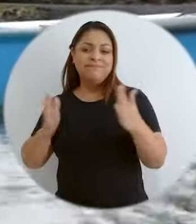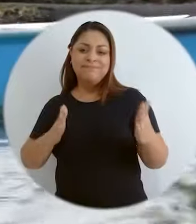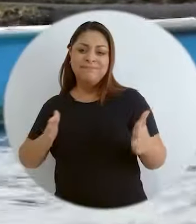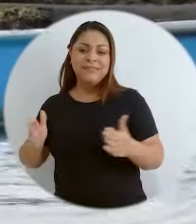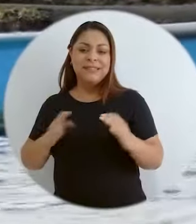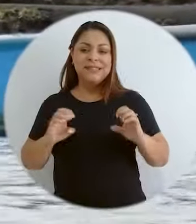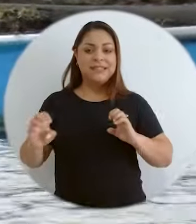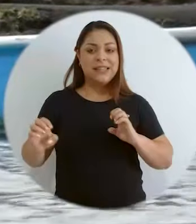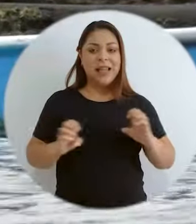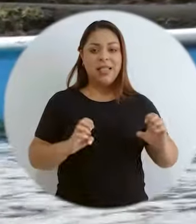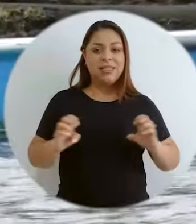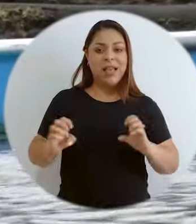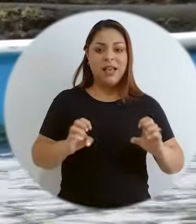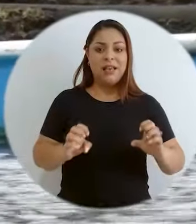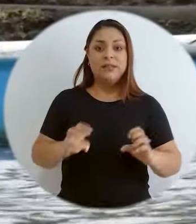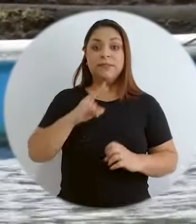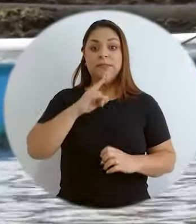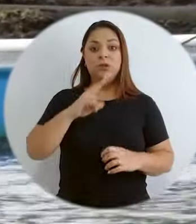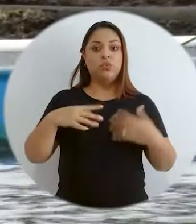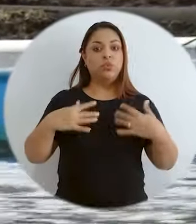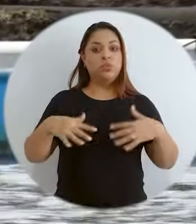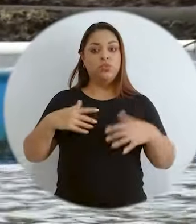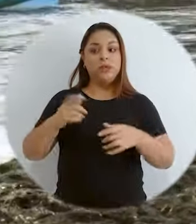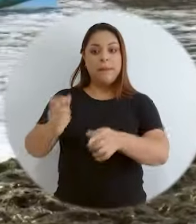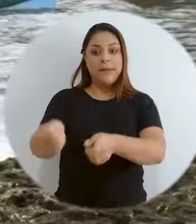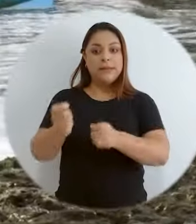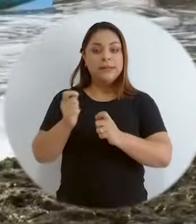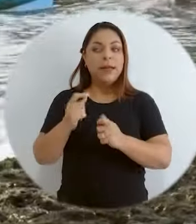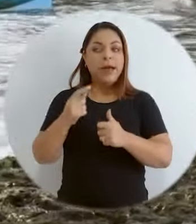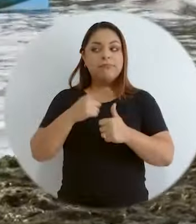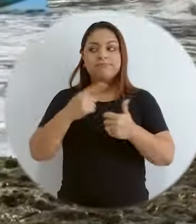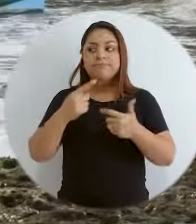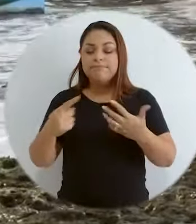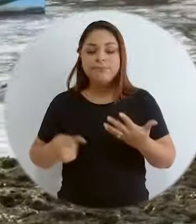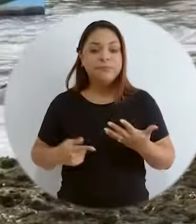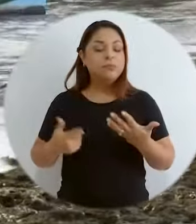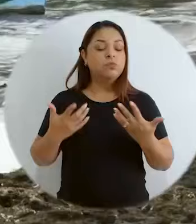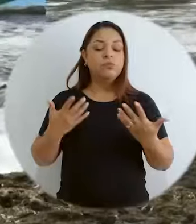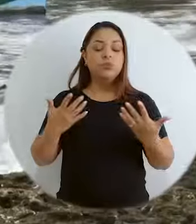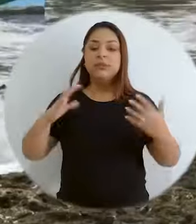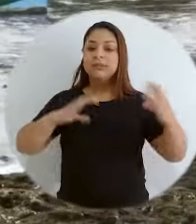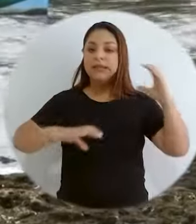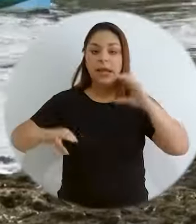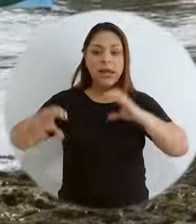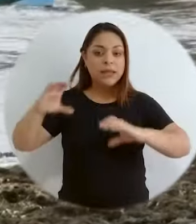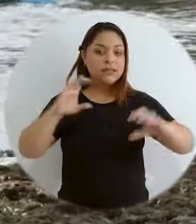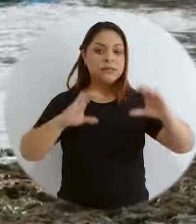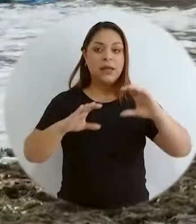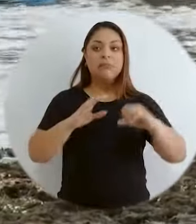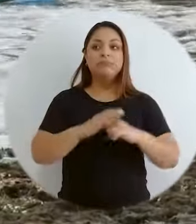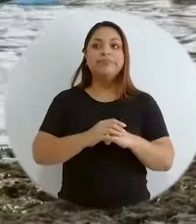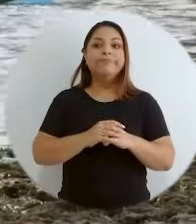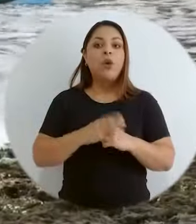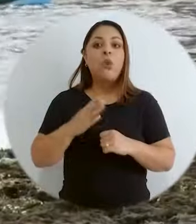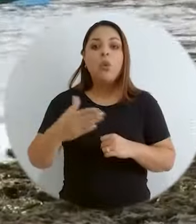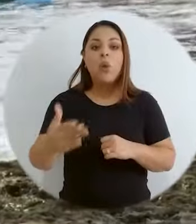planificar el manejo de las pesquerías, y eso es toda una ciencia, el ordenamiento pesquero, cuándo